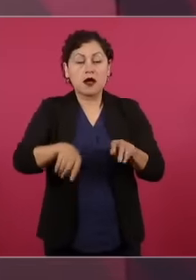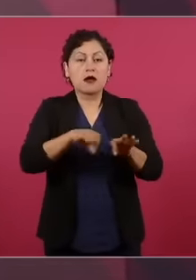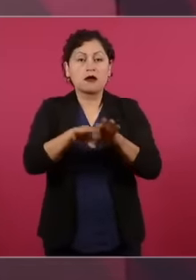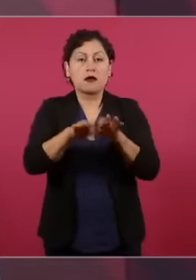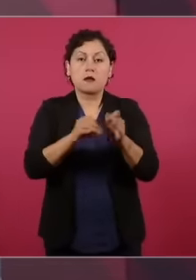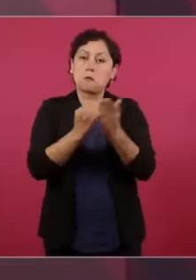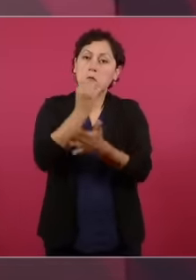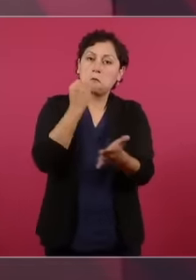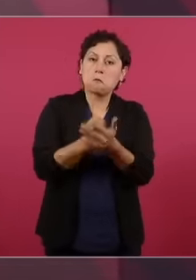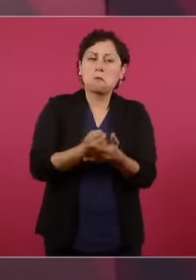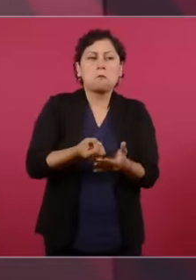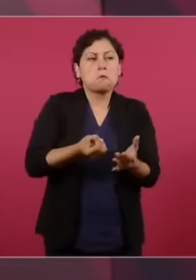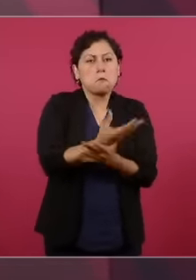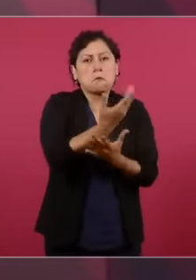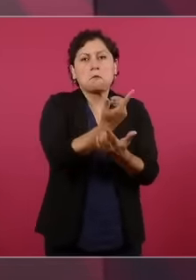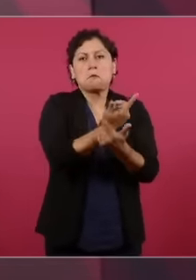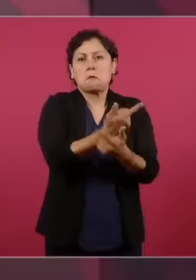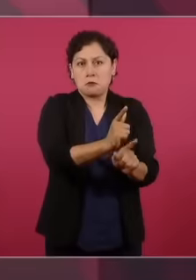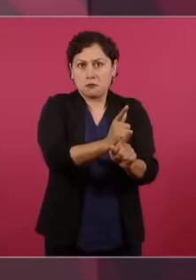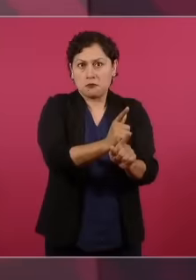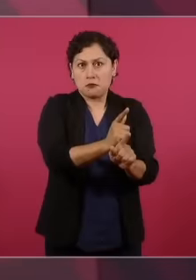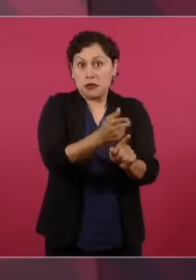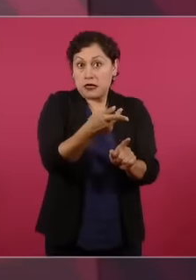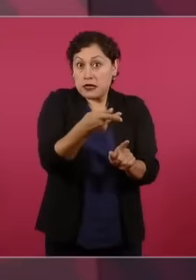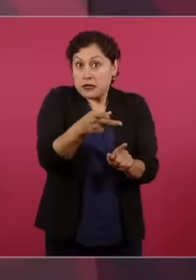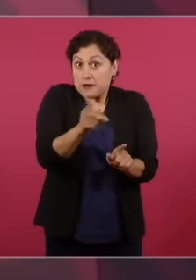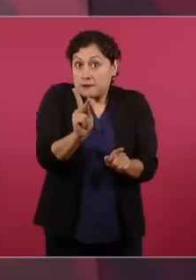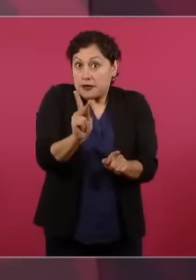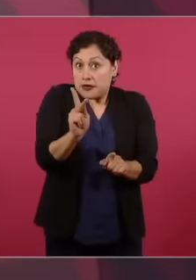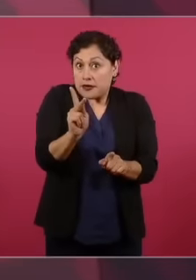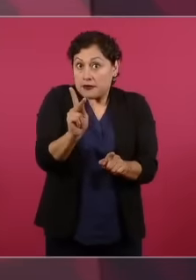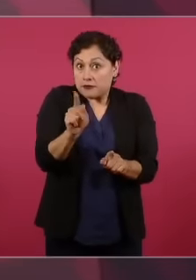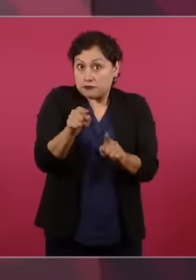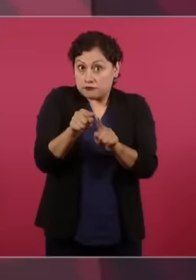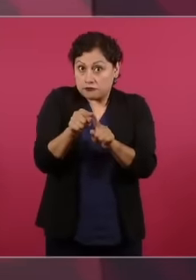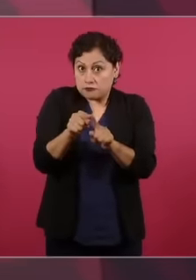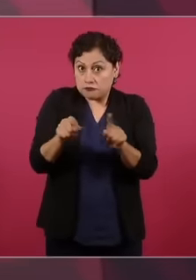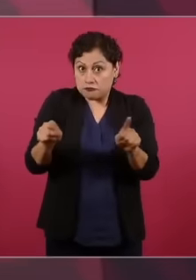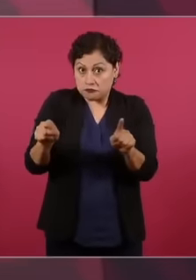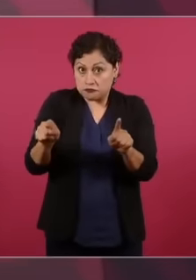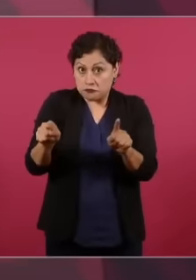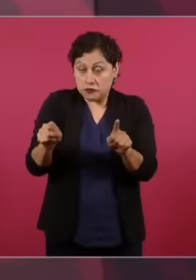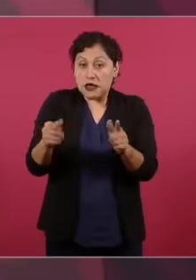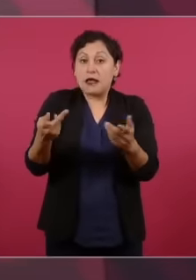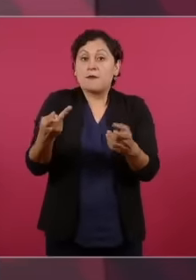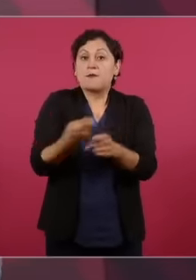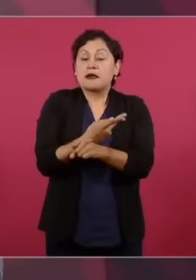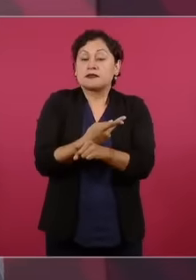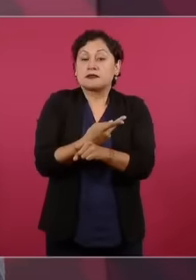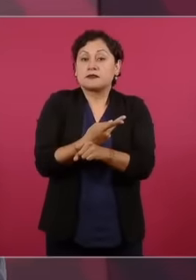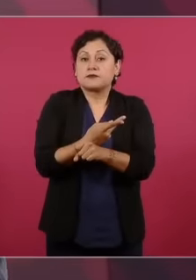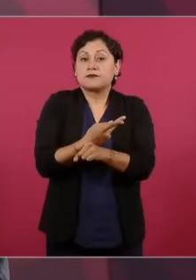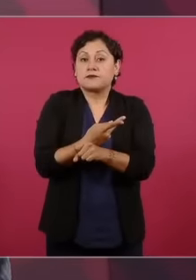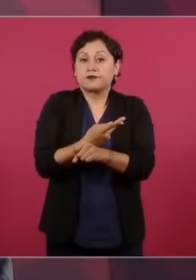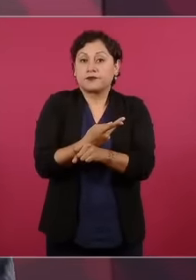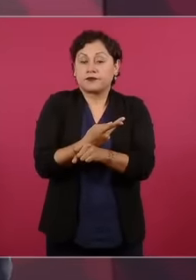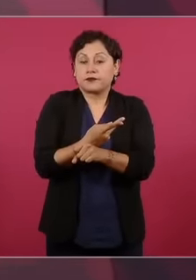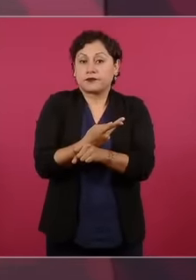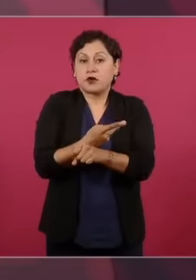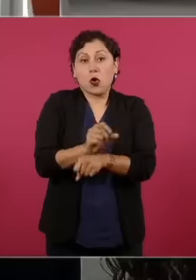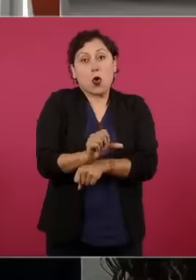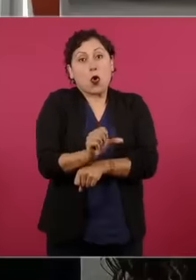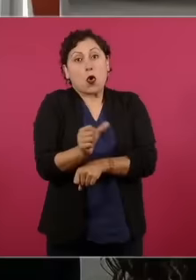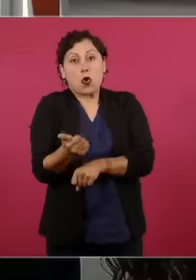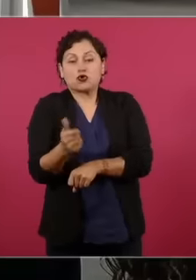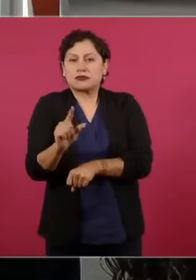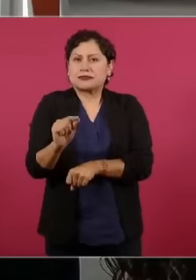y 75 y hasta 80 de esos 100 los